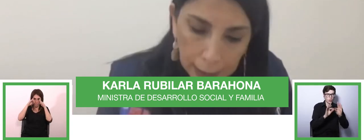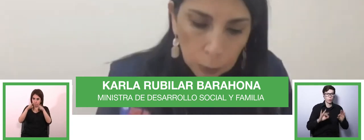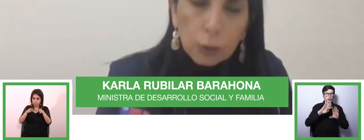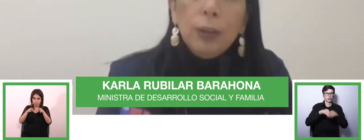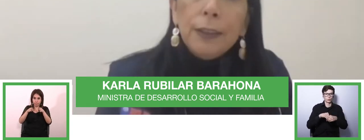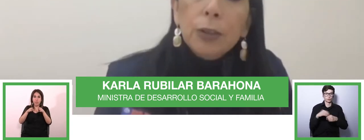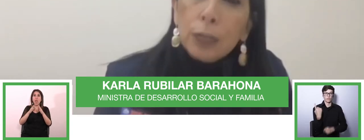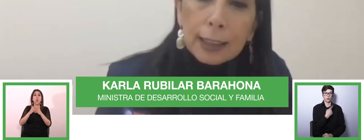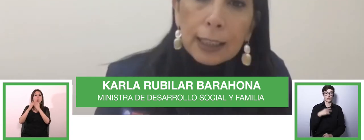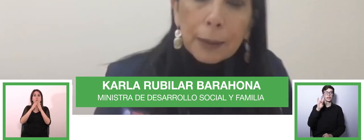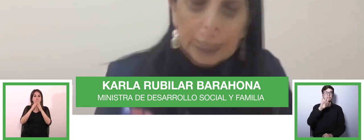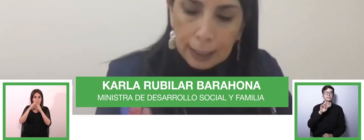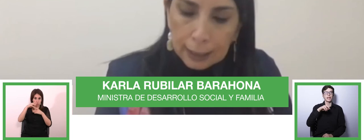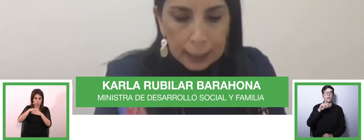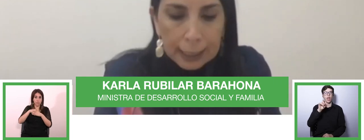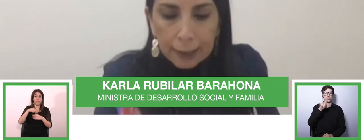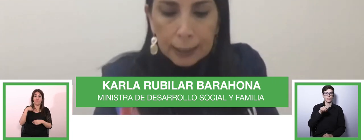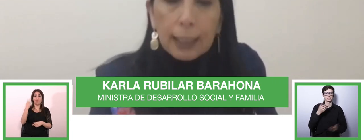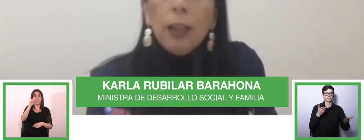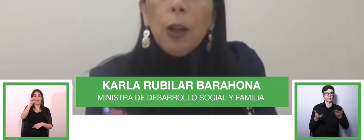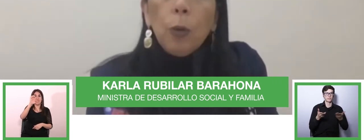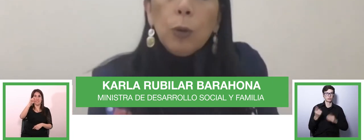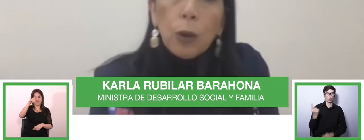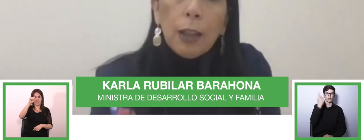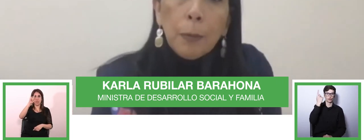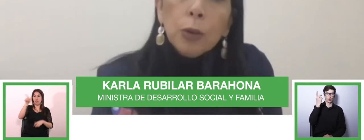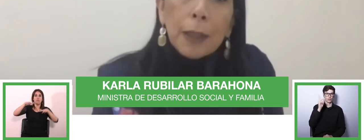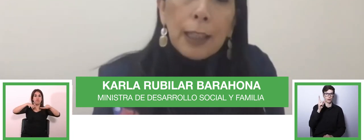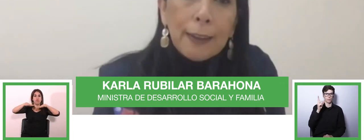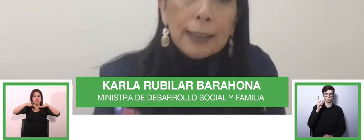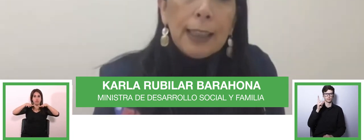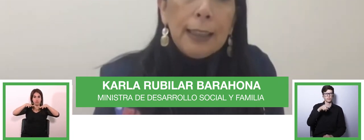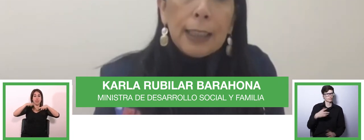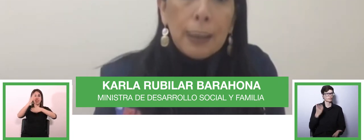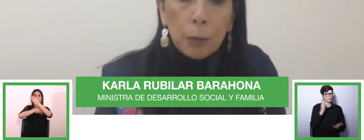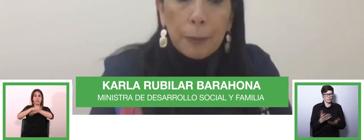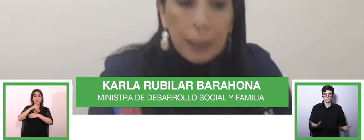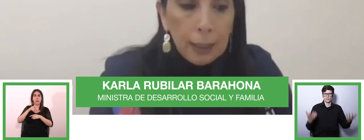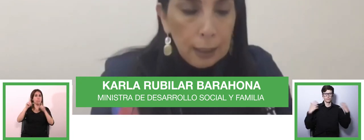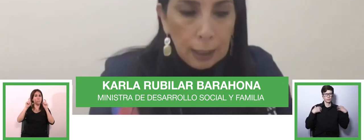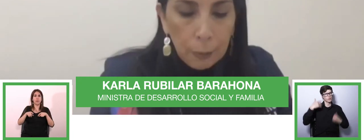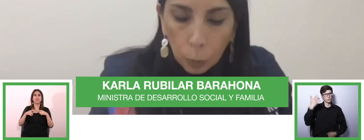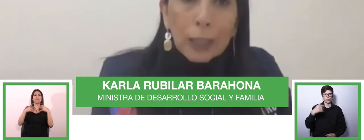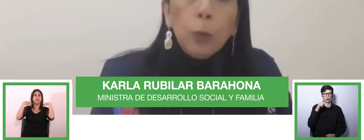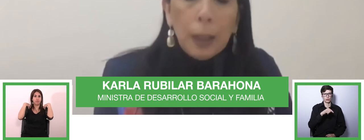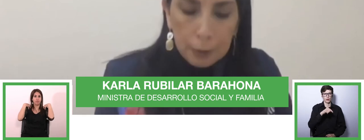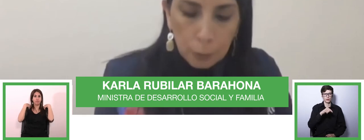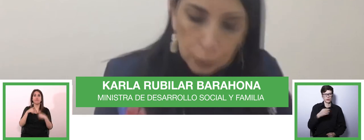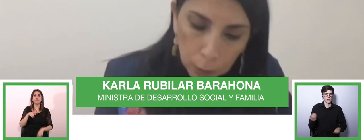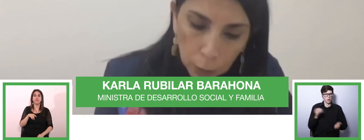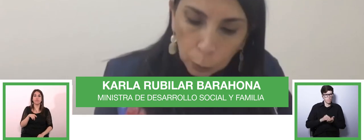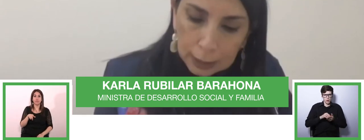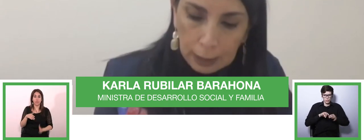Servicio Nacional de la Discapacidad debe tener un rol mucho más relevante y debe tener mucha más musculatura